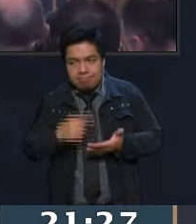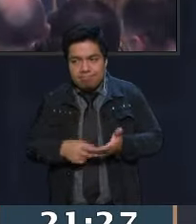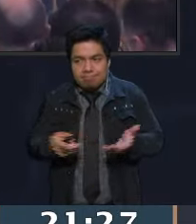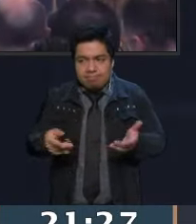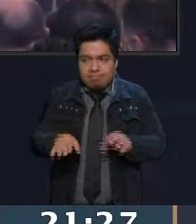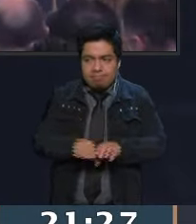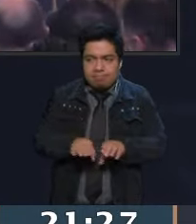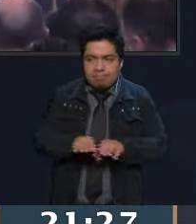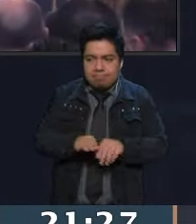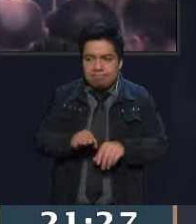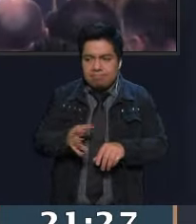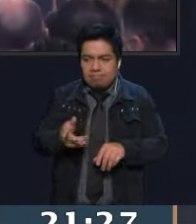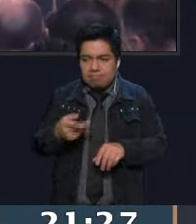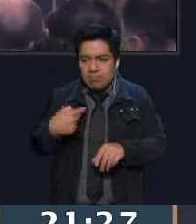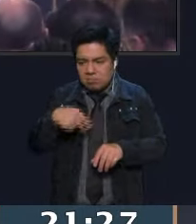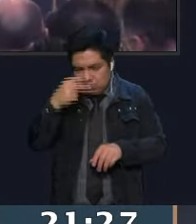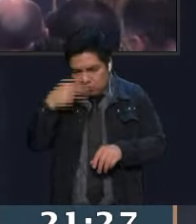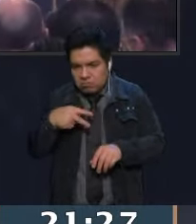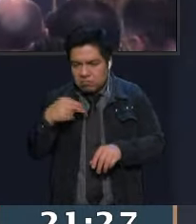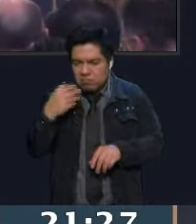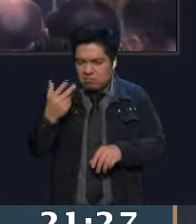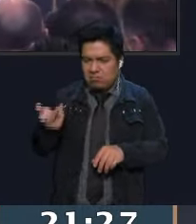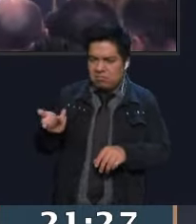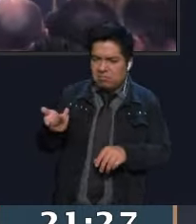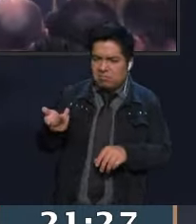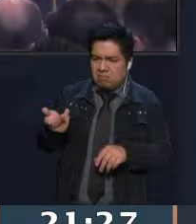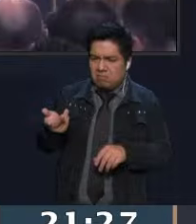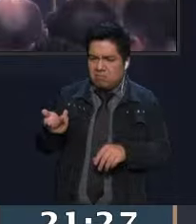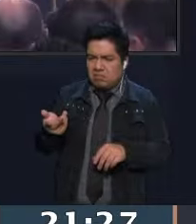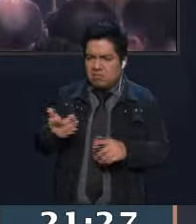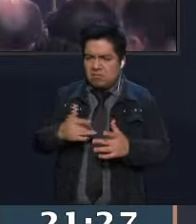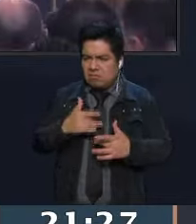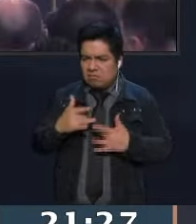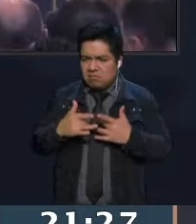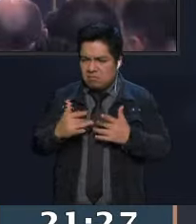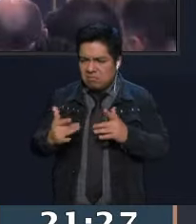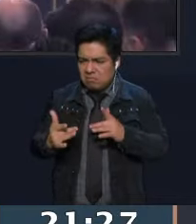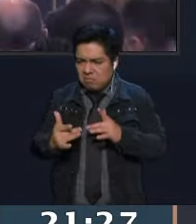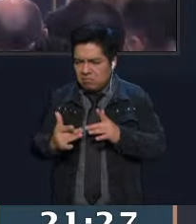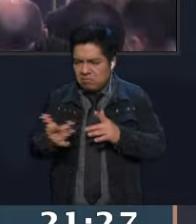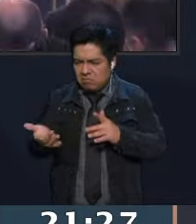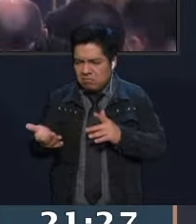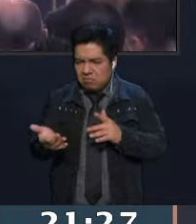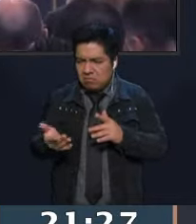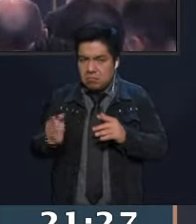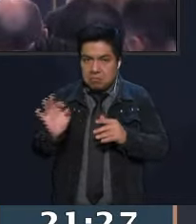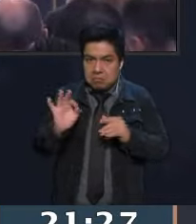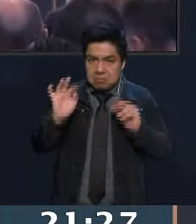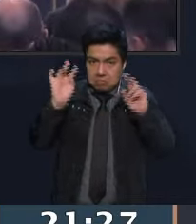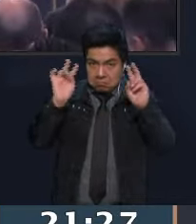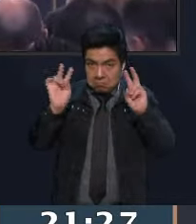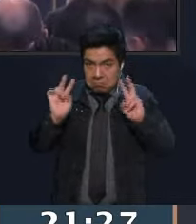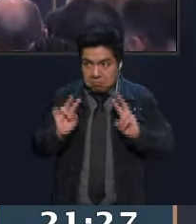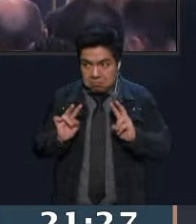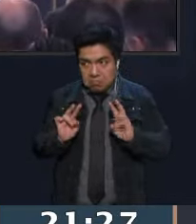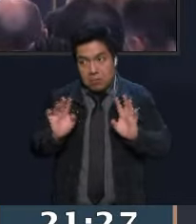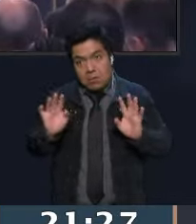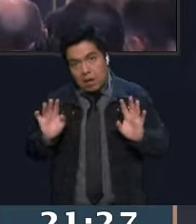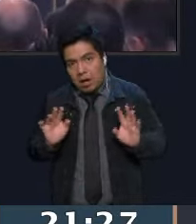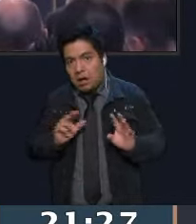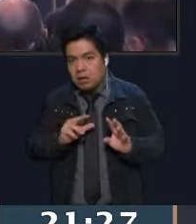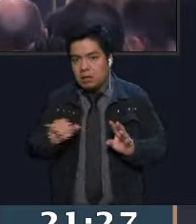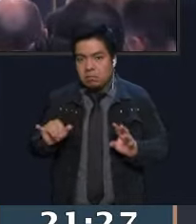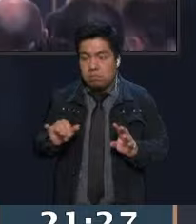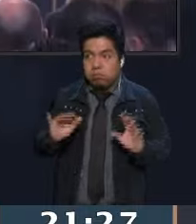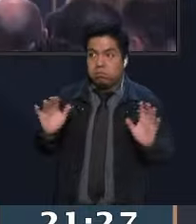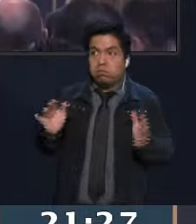mensaje que no esperamos los mexicanos. Nadie se va a conmover más, digo, fuera la Virgen de Guadalupe, ahora sí que ahí te